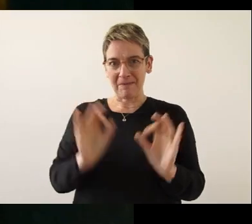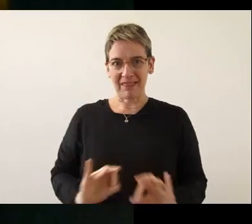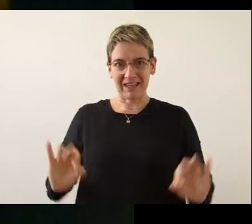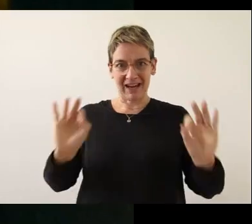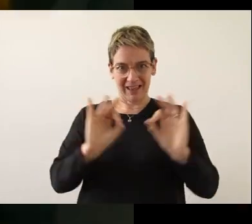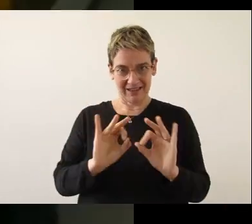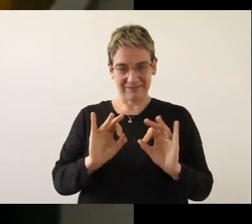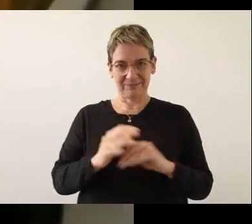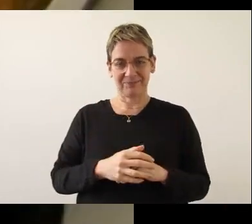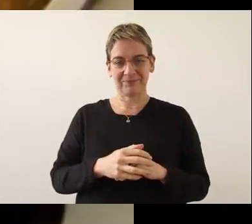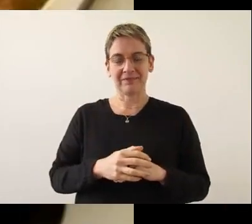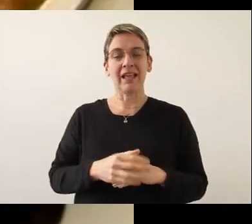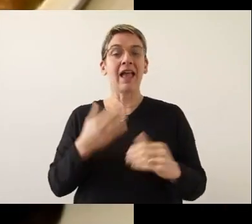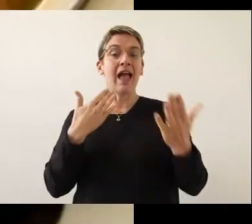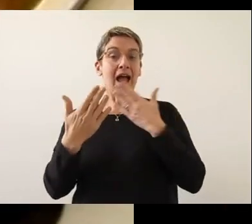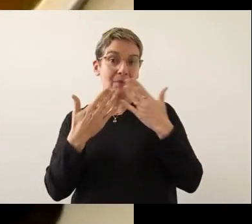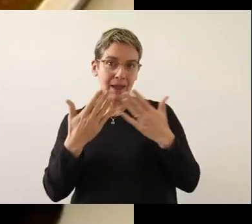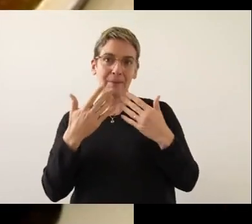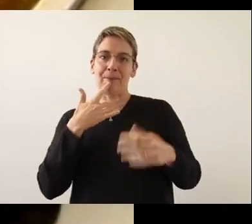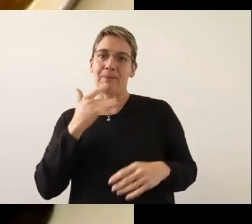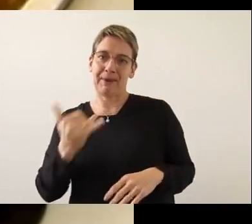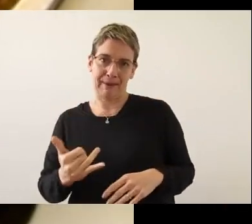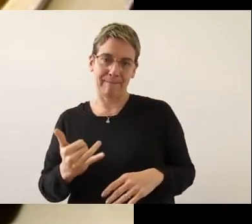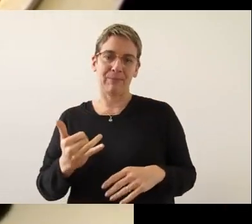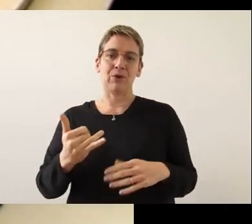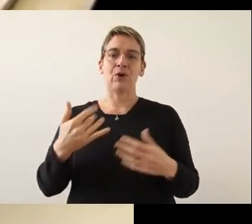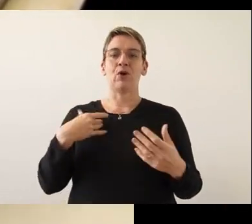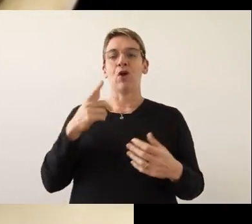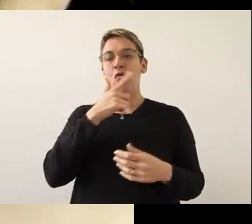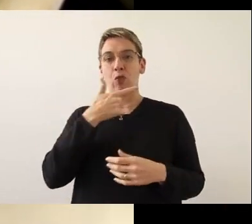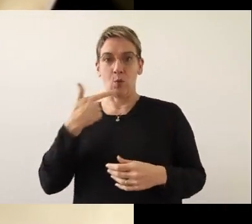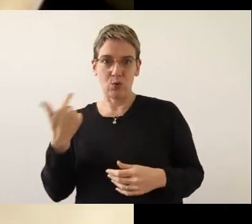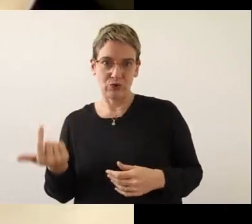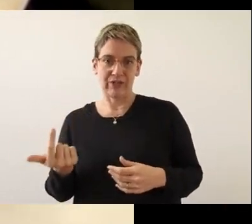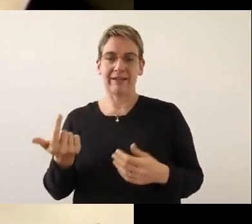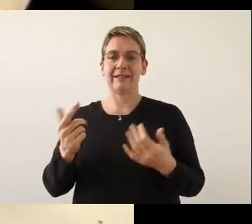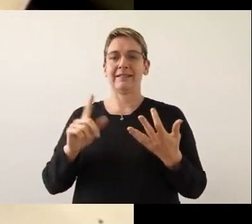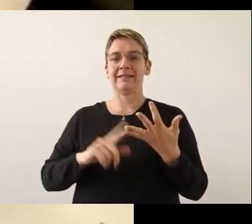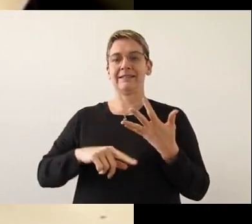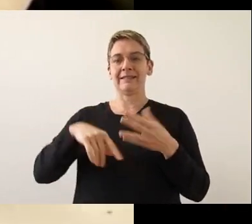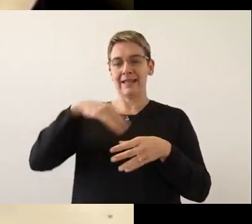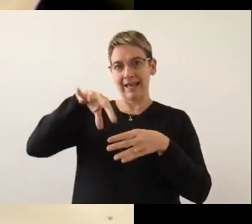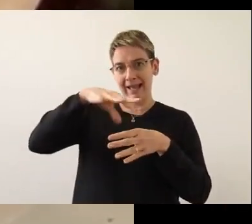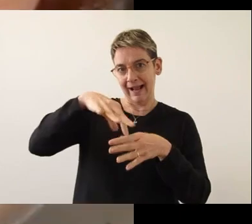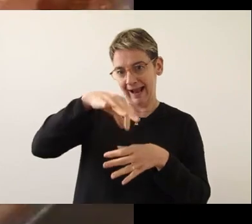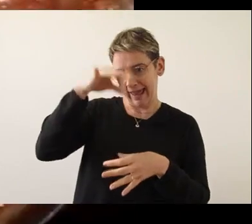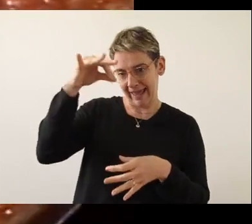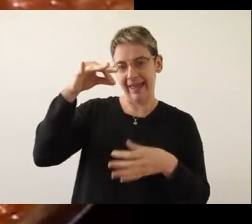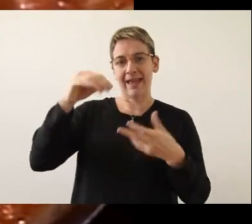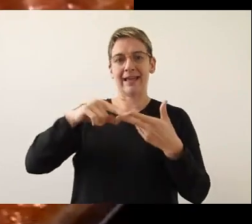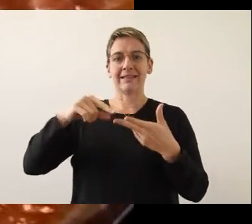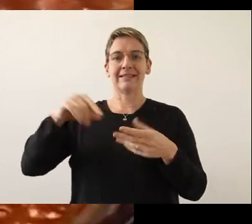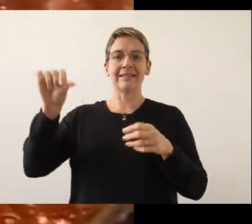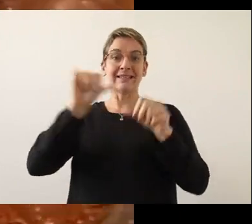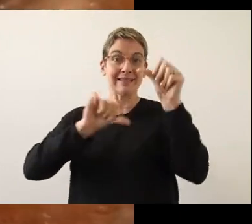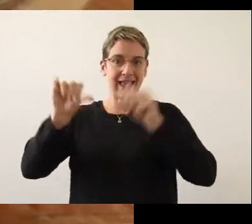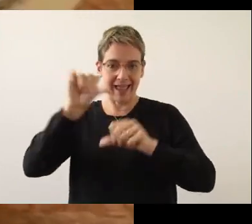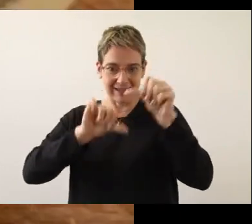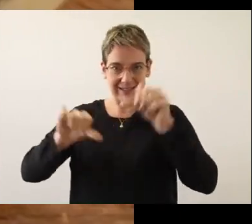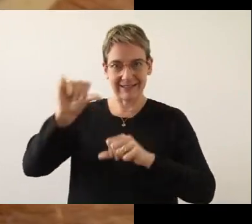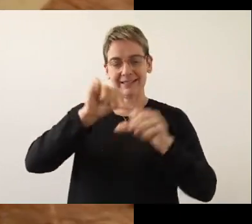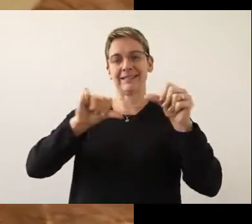salud. Hablamos por ejemplo de los dulces, jaleas, salsas,